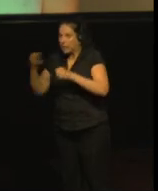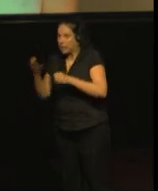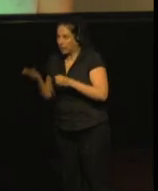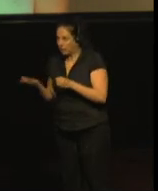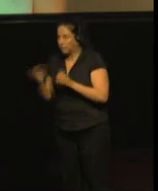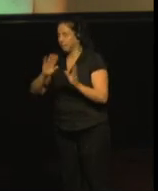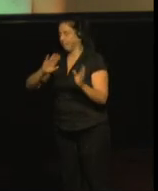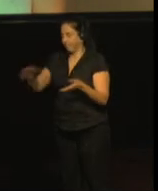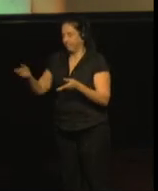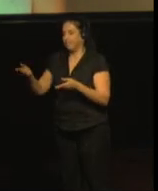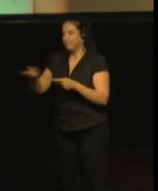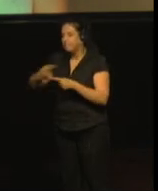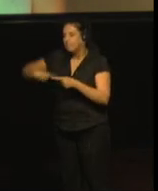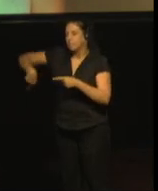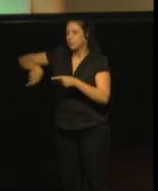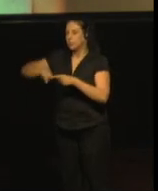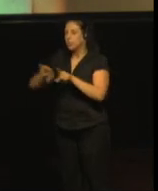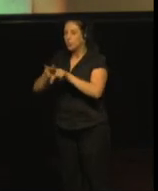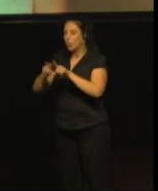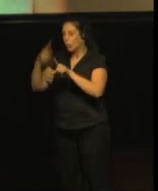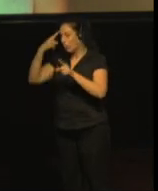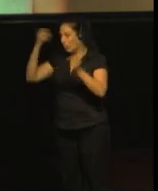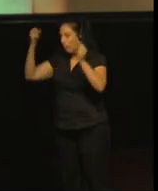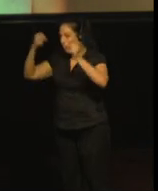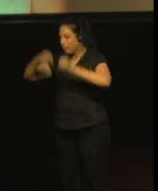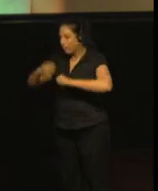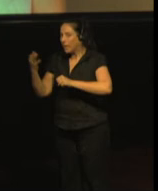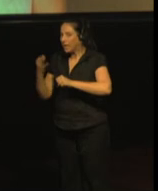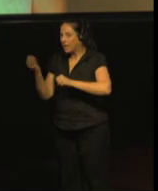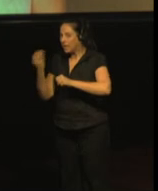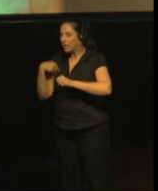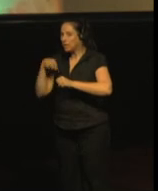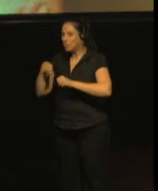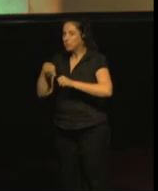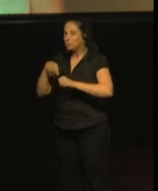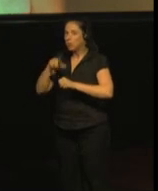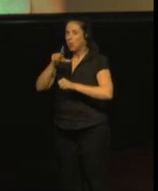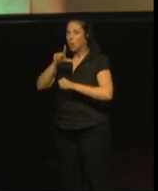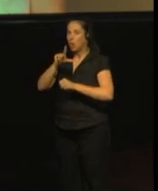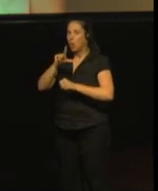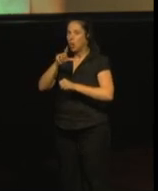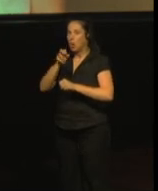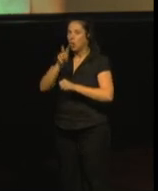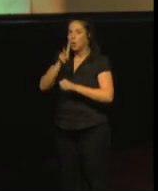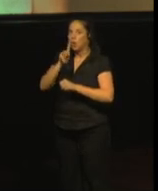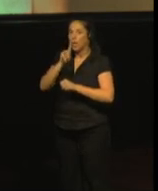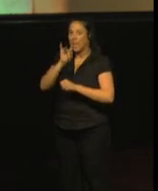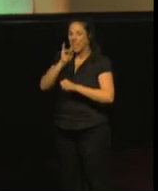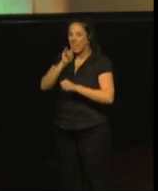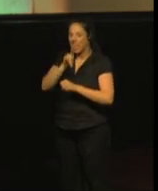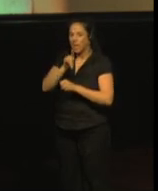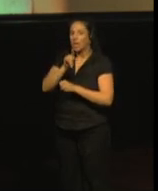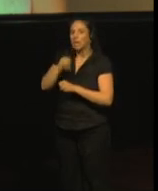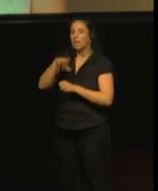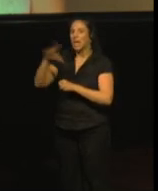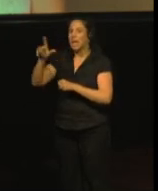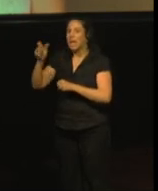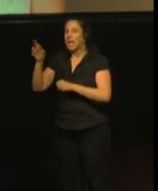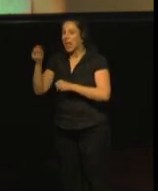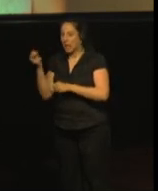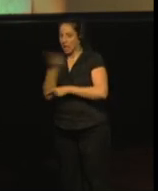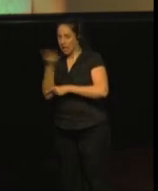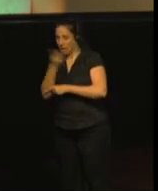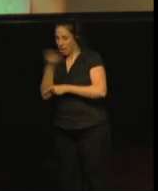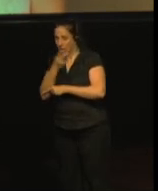decidimos darle a Loic y Clara de Sands y ellos tuvieron que